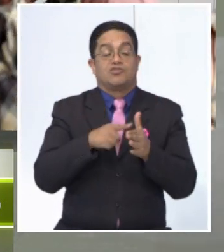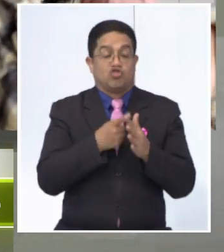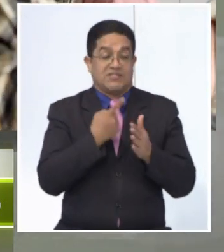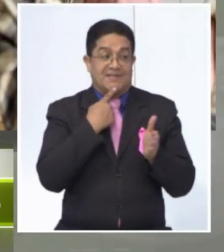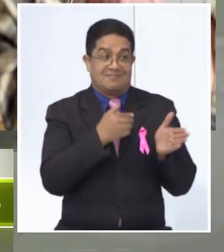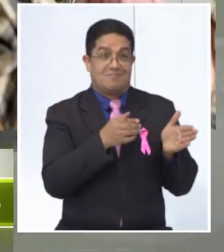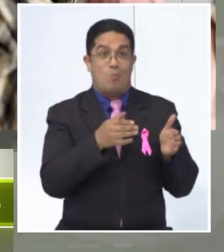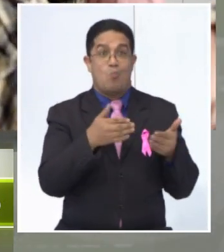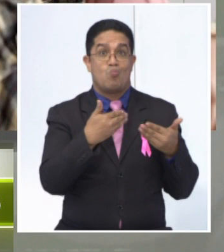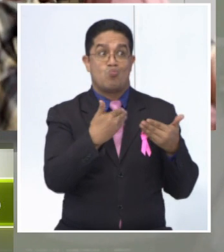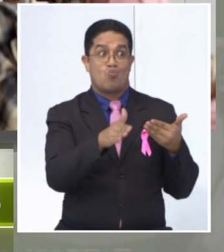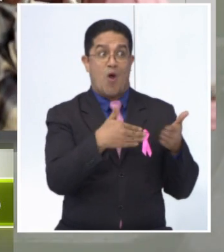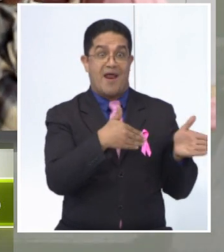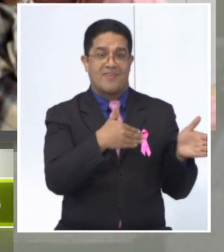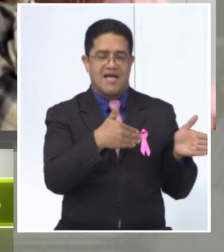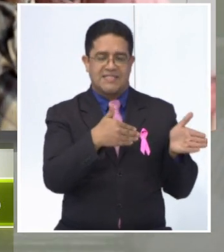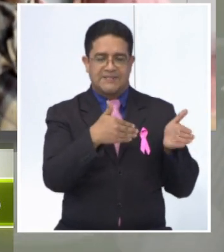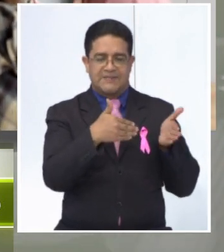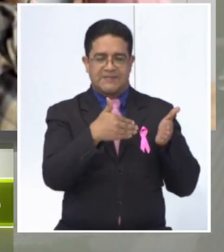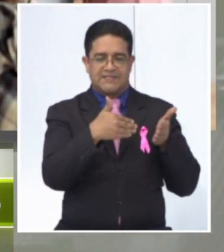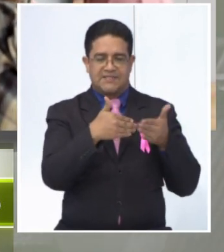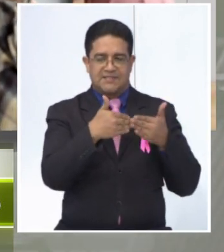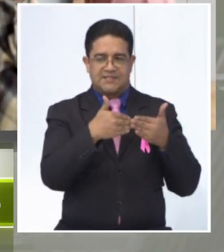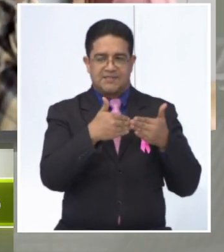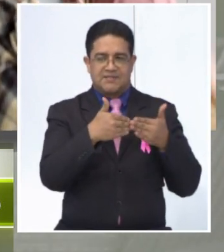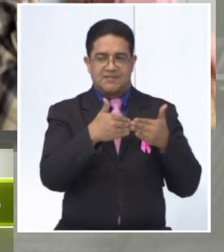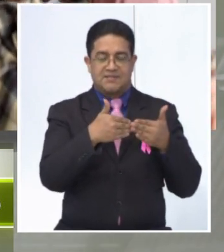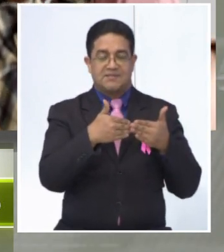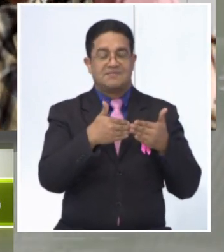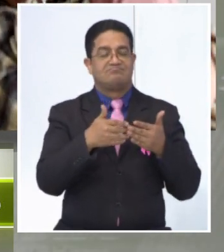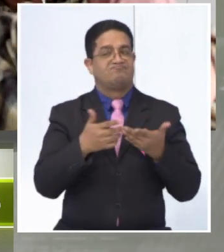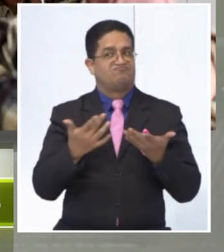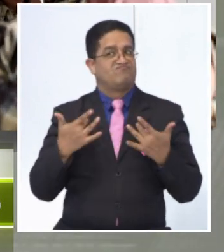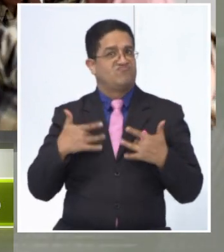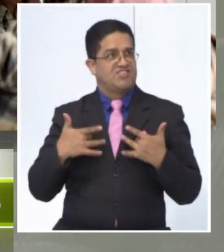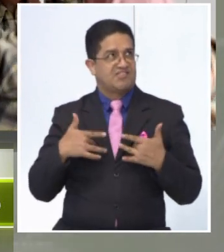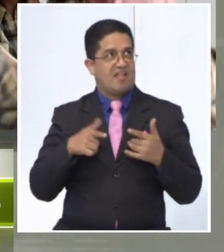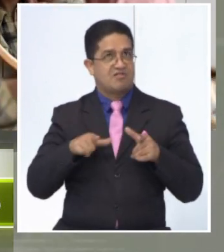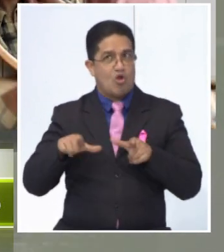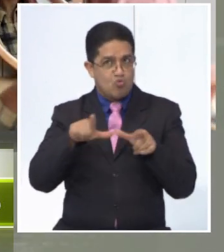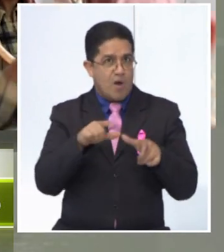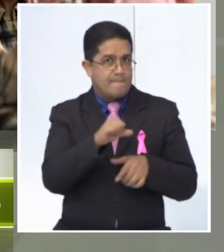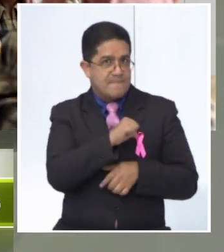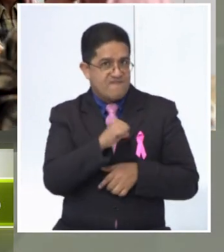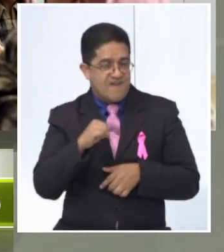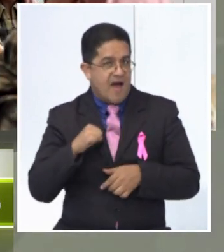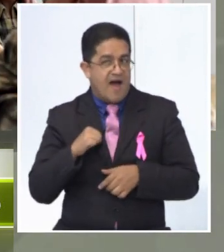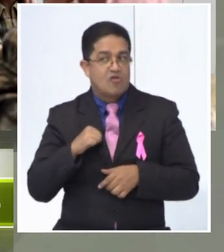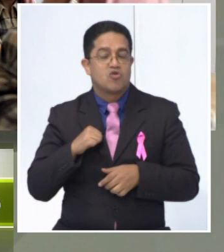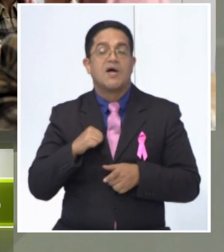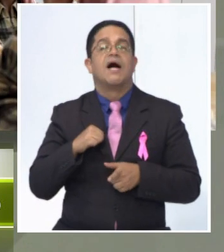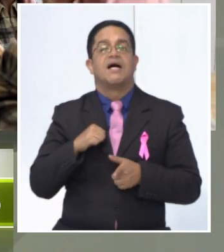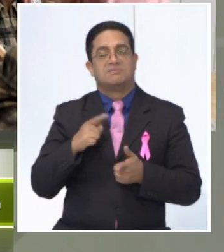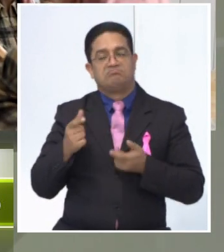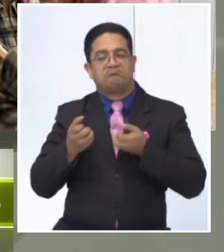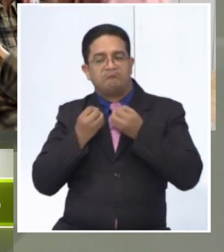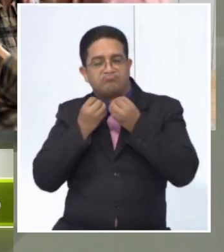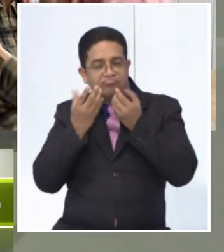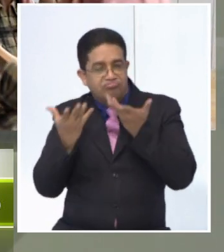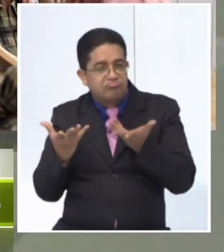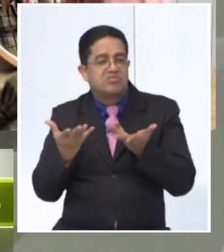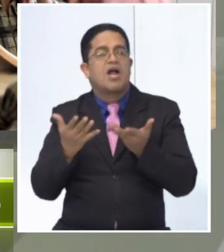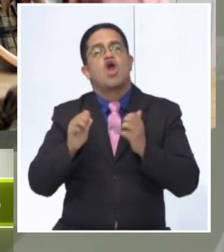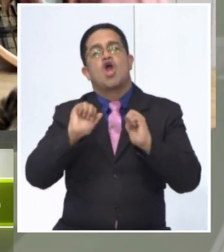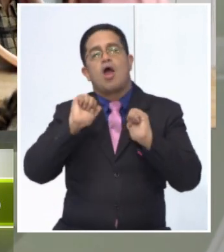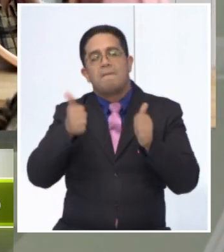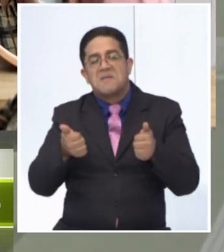puerta del consultorio y que se sienten, ¿cómo decirte?, en un lugar privado, se dan permiso, por ejemplo, hasta para llorar,